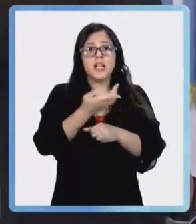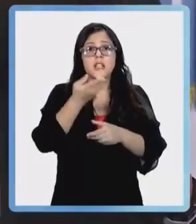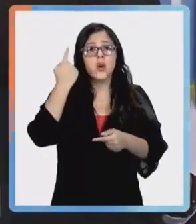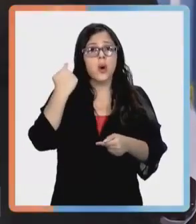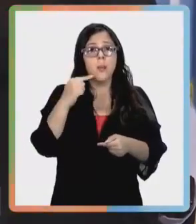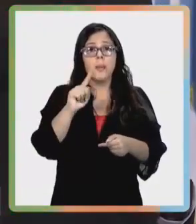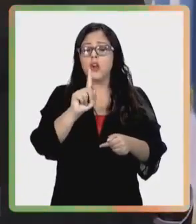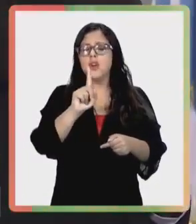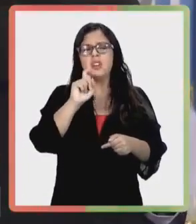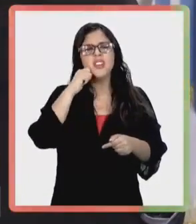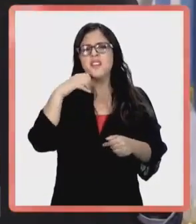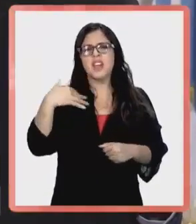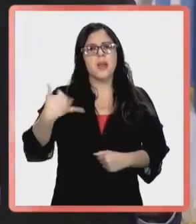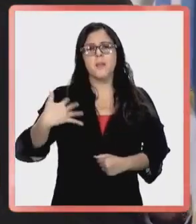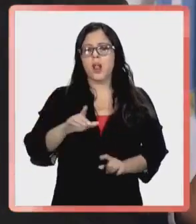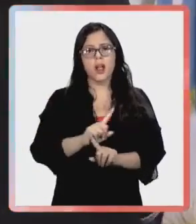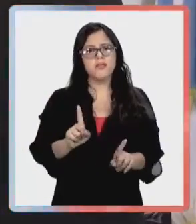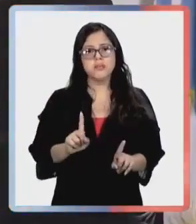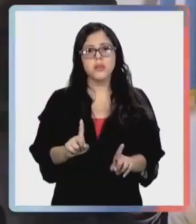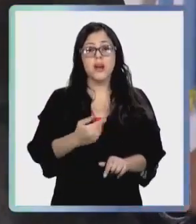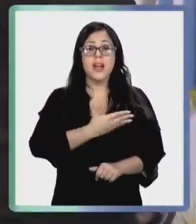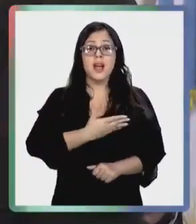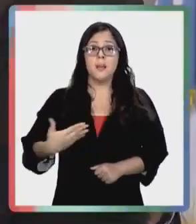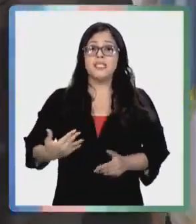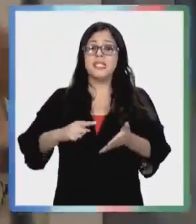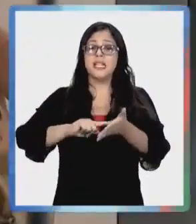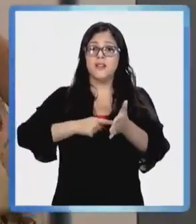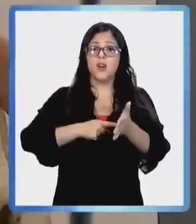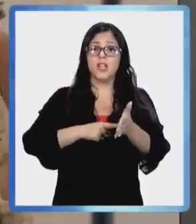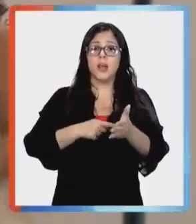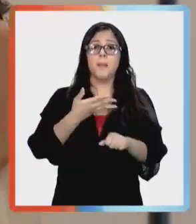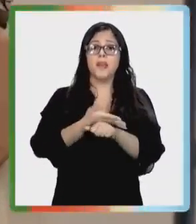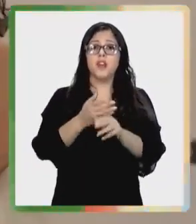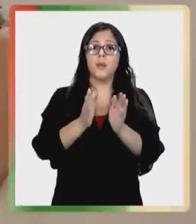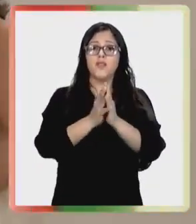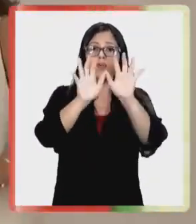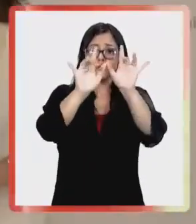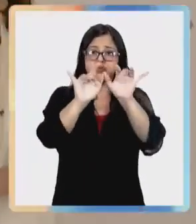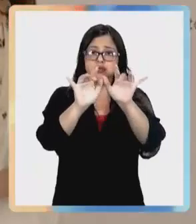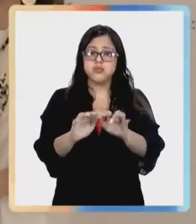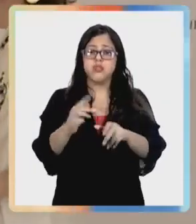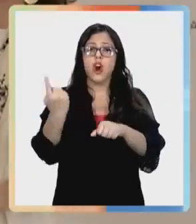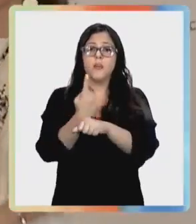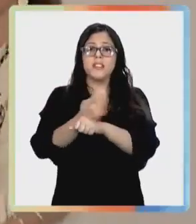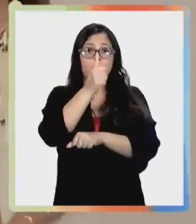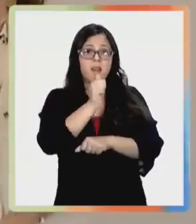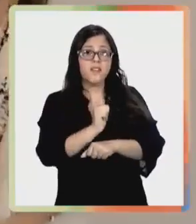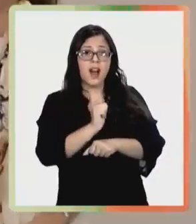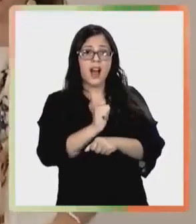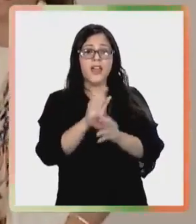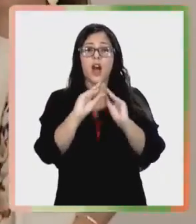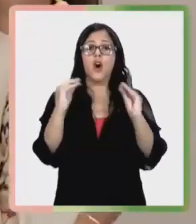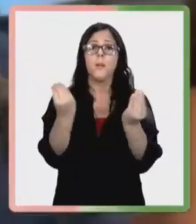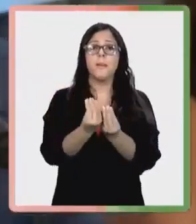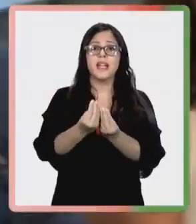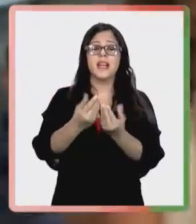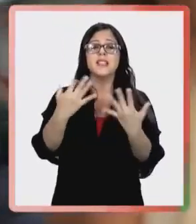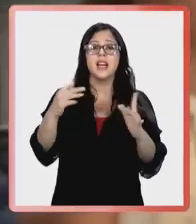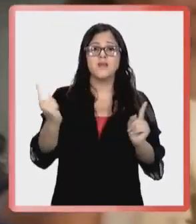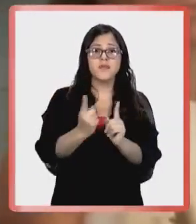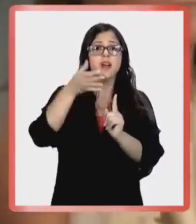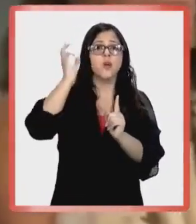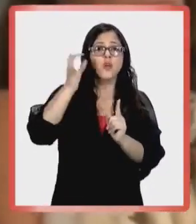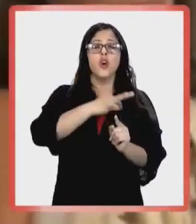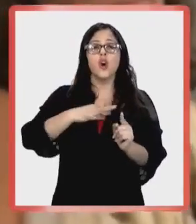que están hablando, pero tampoco le asigno ninguna relevancia. El presidente Boric pidió la transcripción completa de la conversación privada